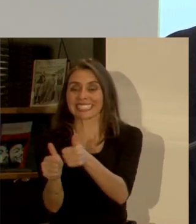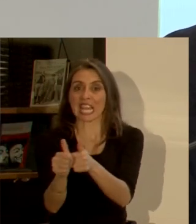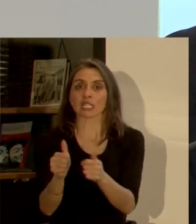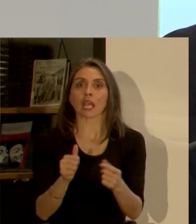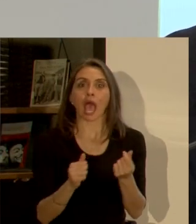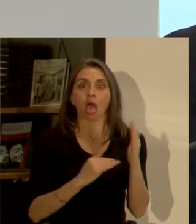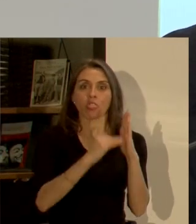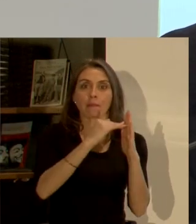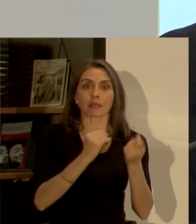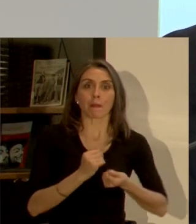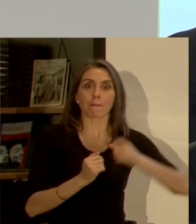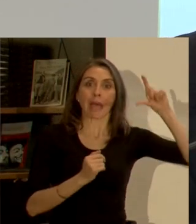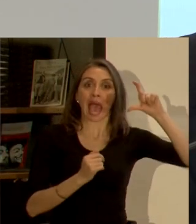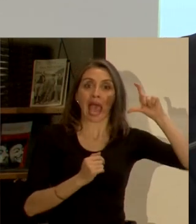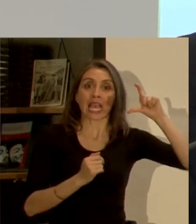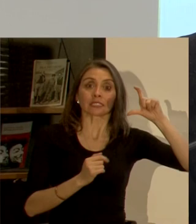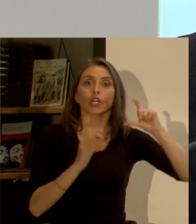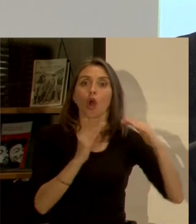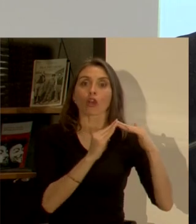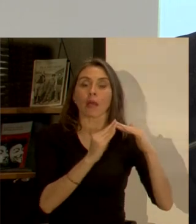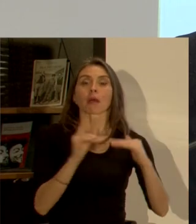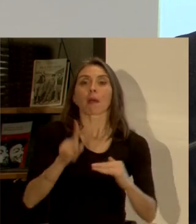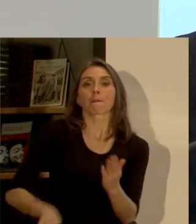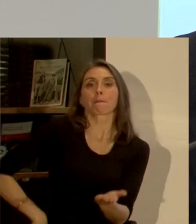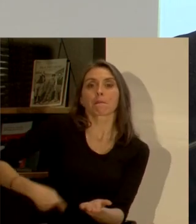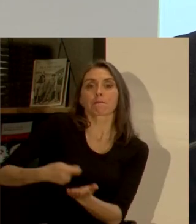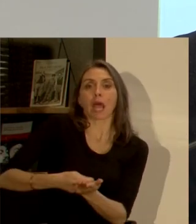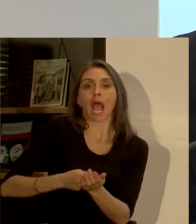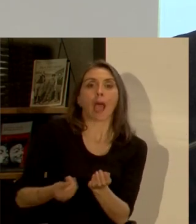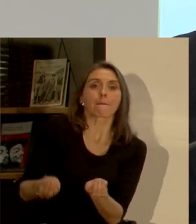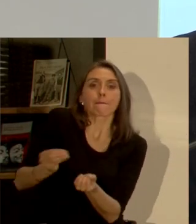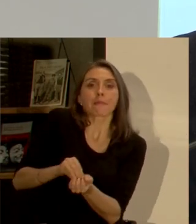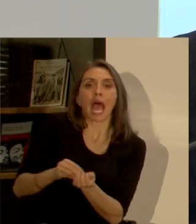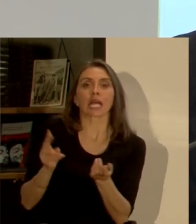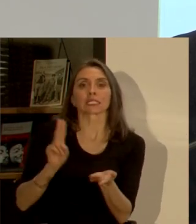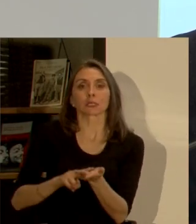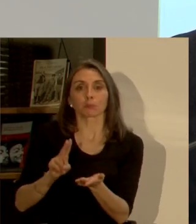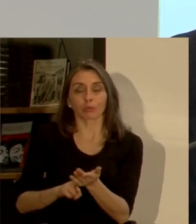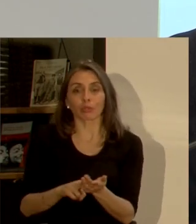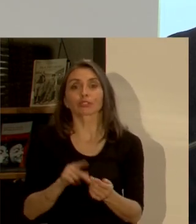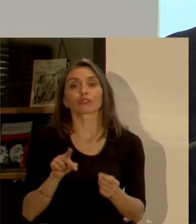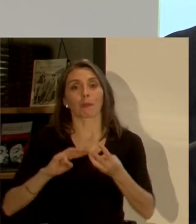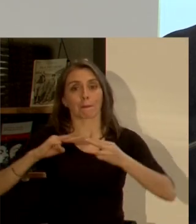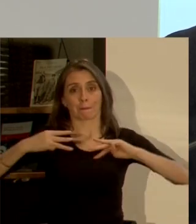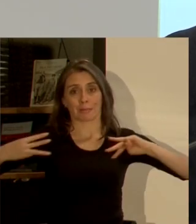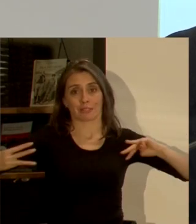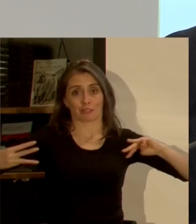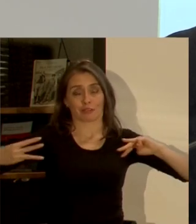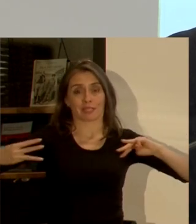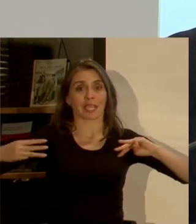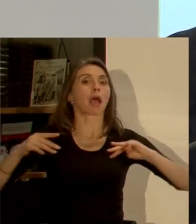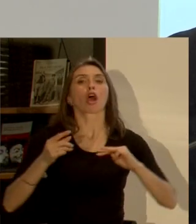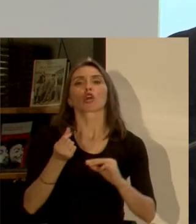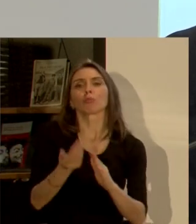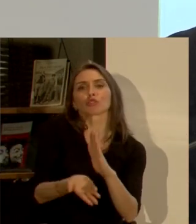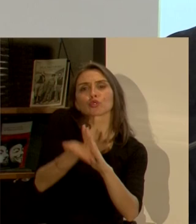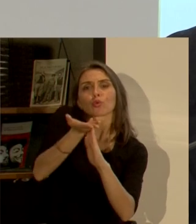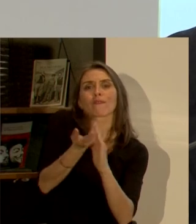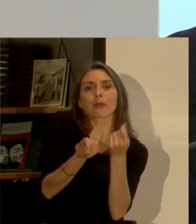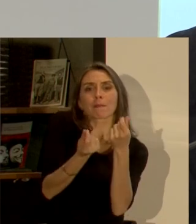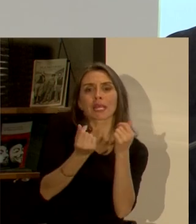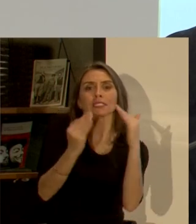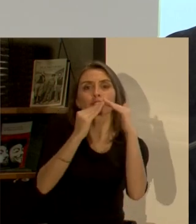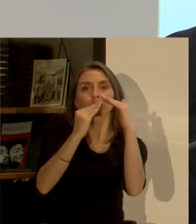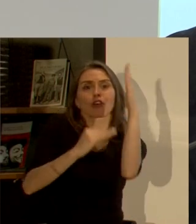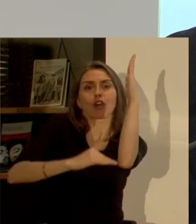valorizan de verdad tú pagas un impuesto adicional los mecanismos de contribución por valorización no se han aplicado porque las metodologías para calcular los aumentos de valor asociadas a una